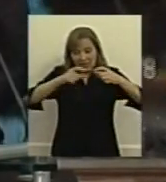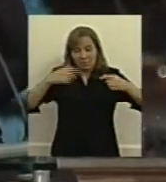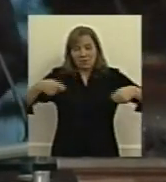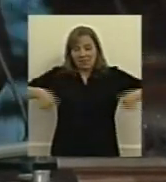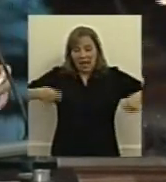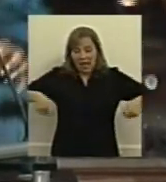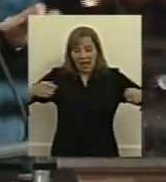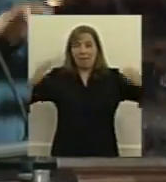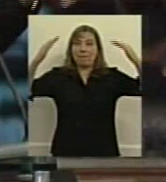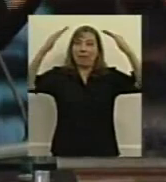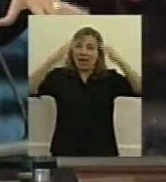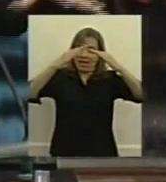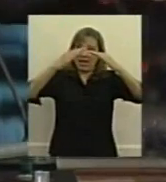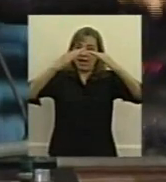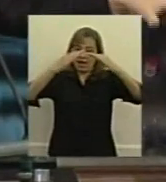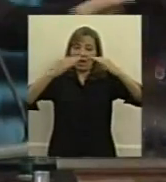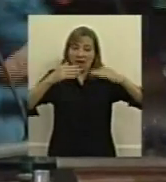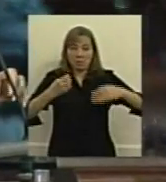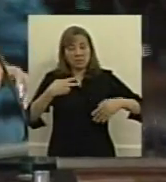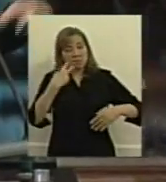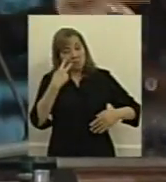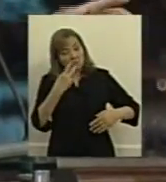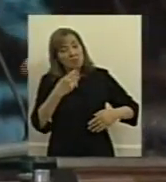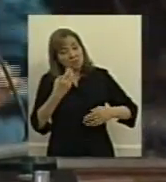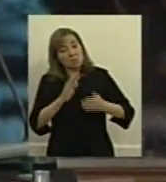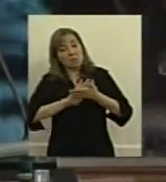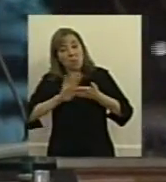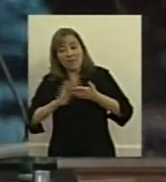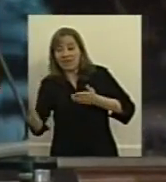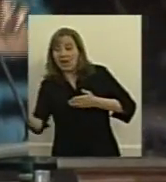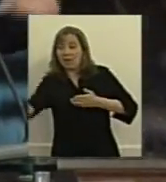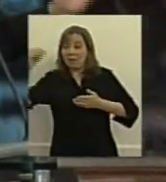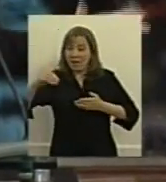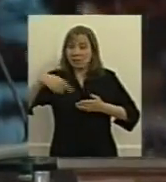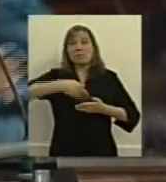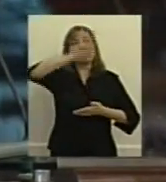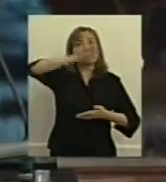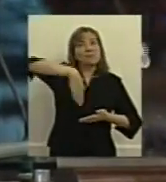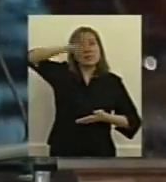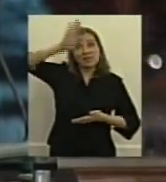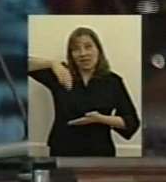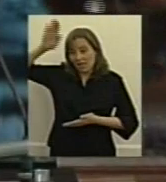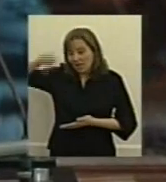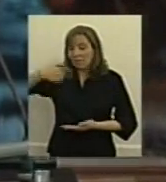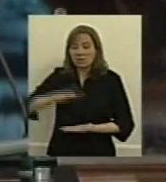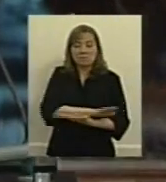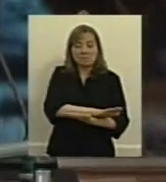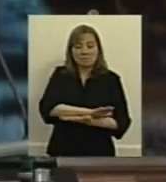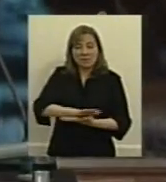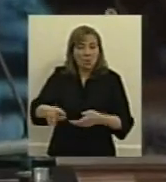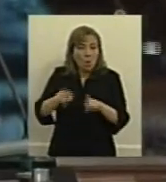y después empezó a ver que podría hacer un cuarto más pintar poner el piso poner creo que es esa una